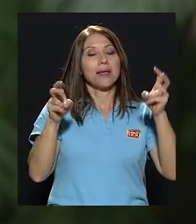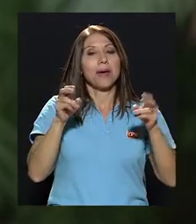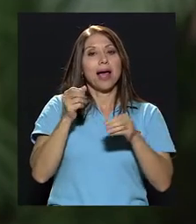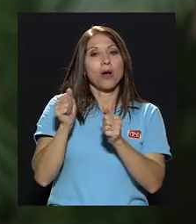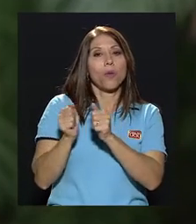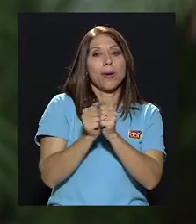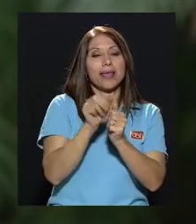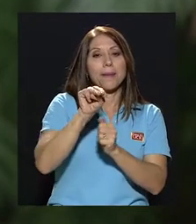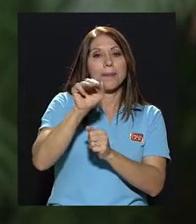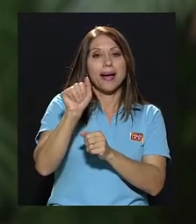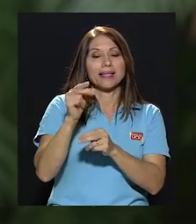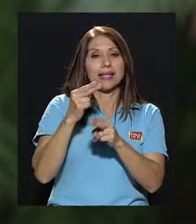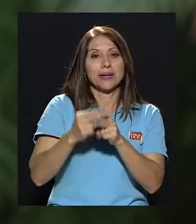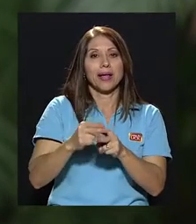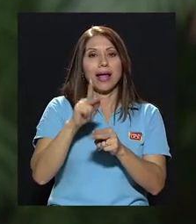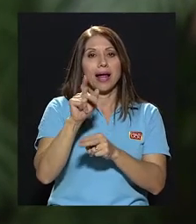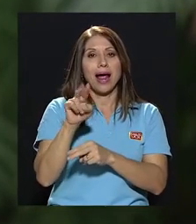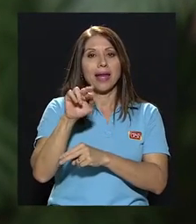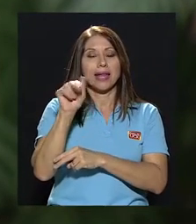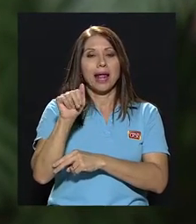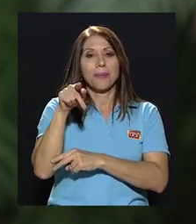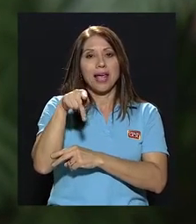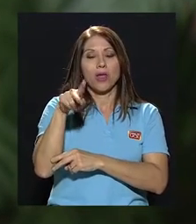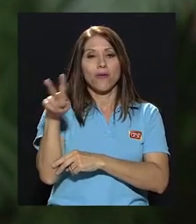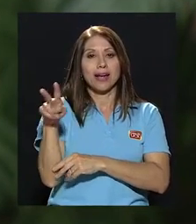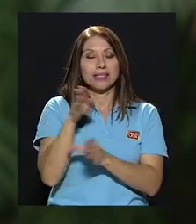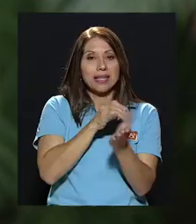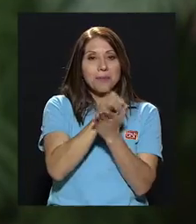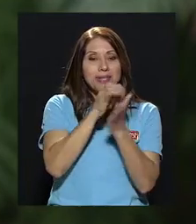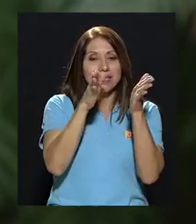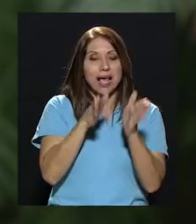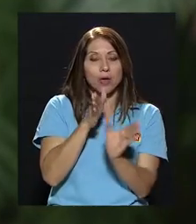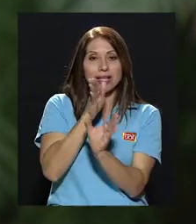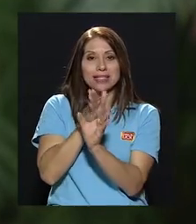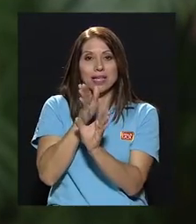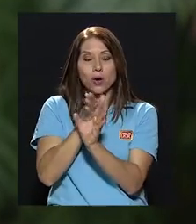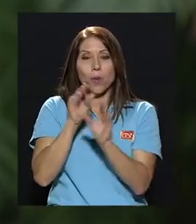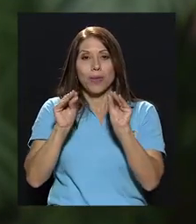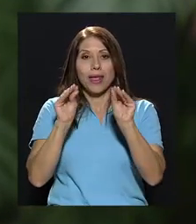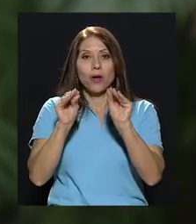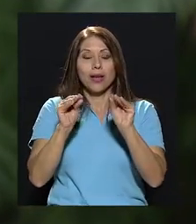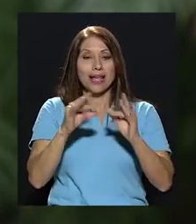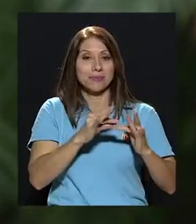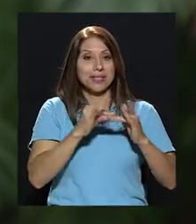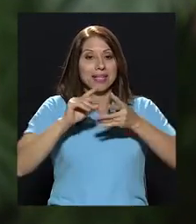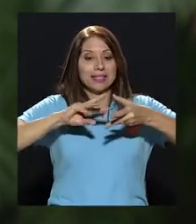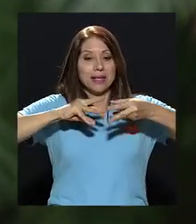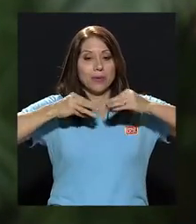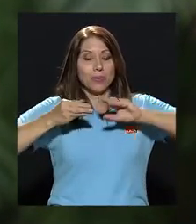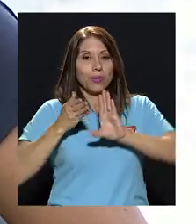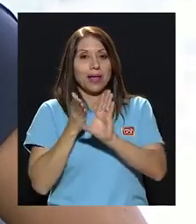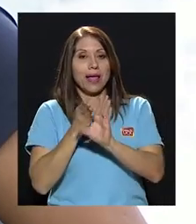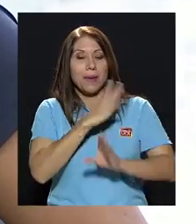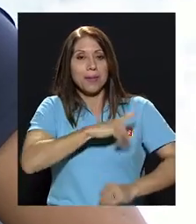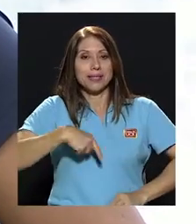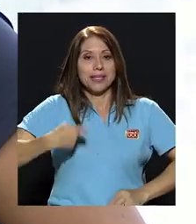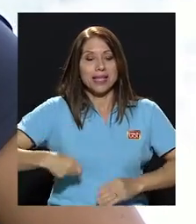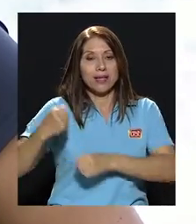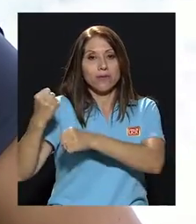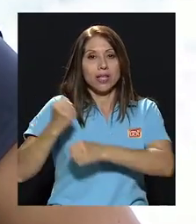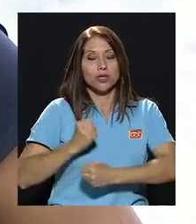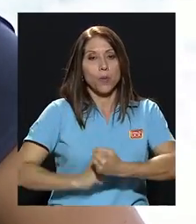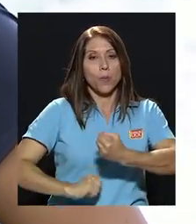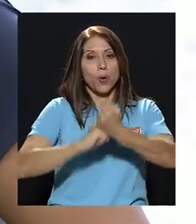la máster Karina Picado Argas, investigadora y psicopedagoga, especialista en psicogenética y presidenta de la Fundación Pro